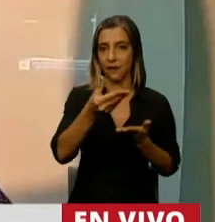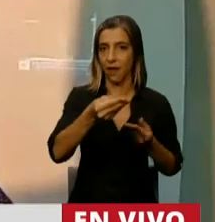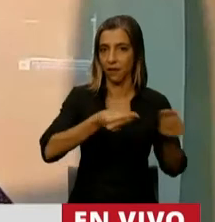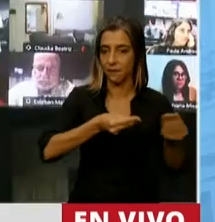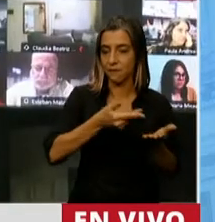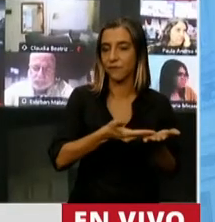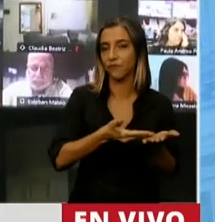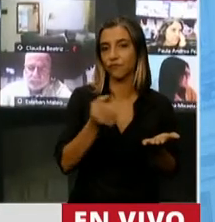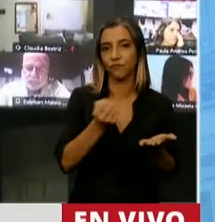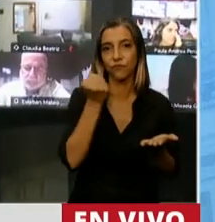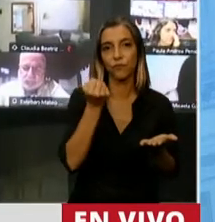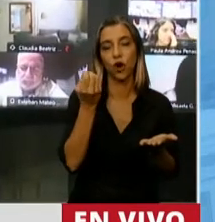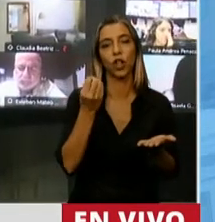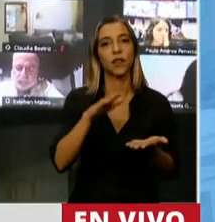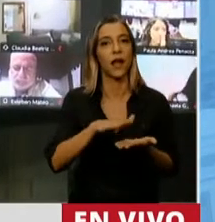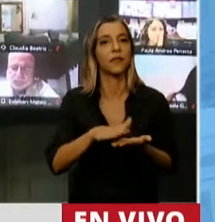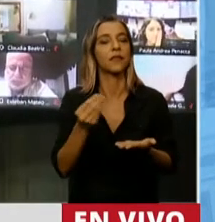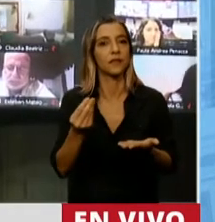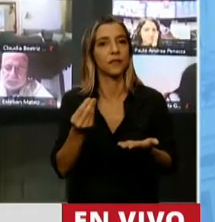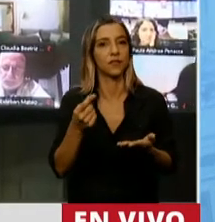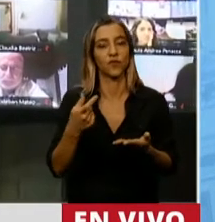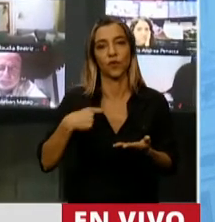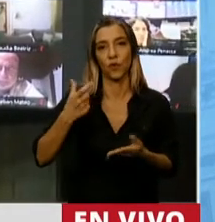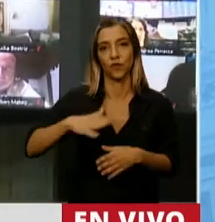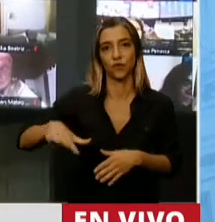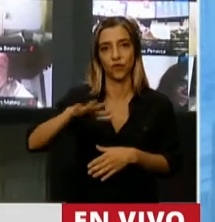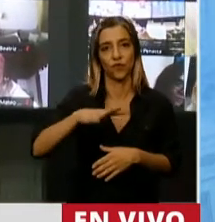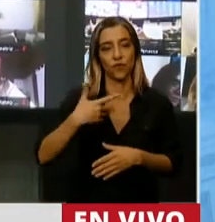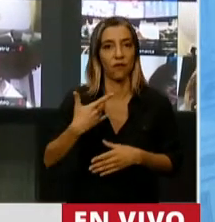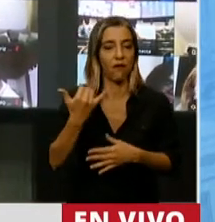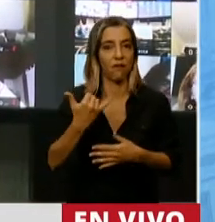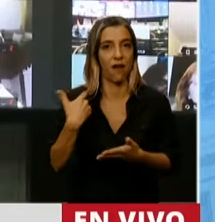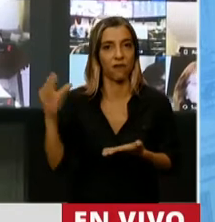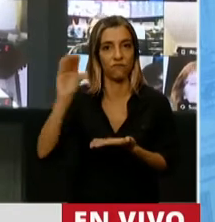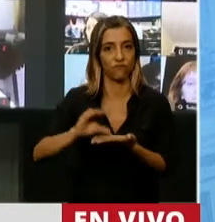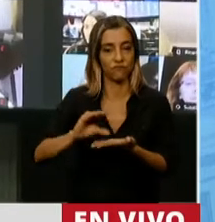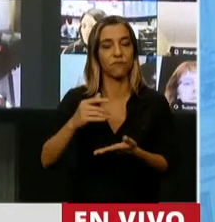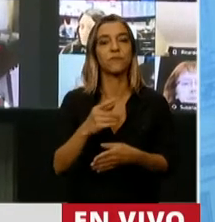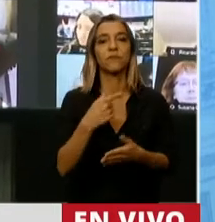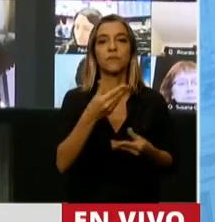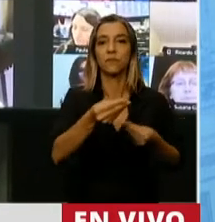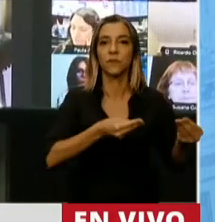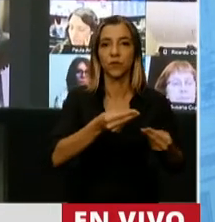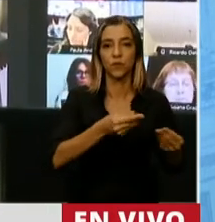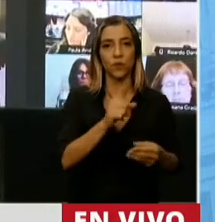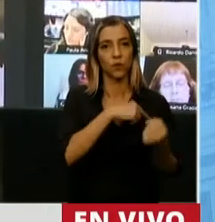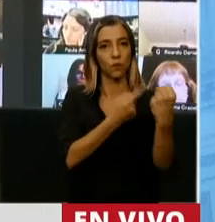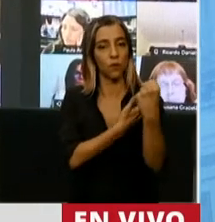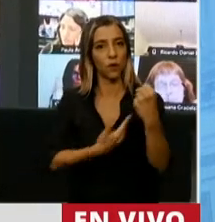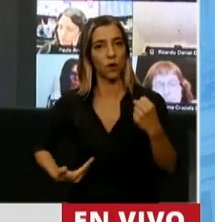en relación al gasto social. Defiendo que el presupuesto presentado por el Poder Ejecutivo